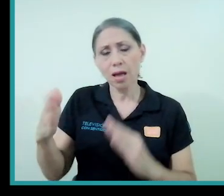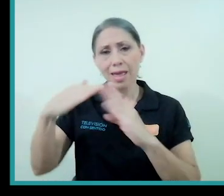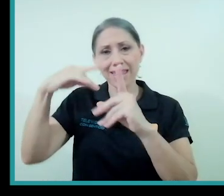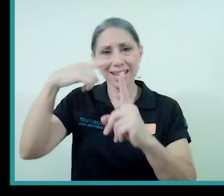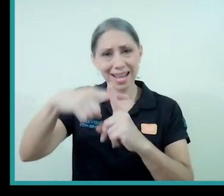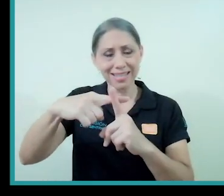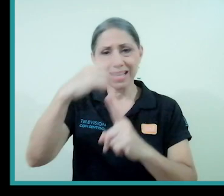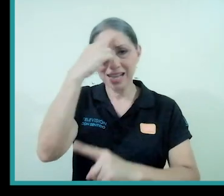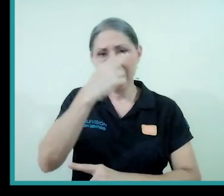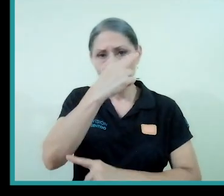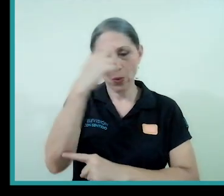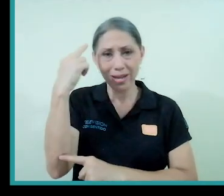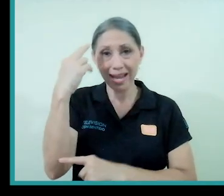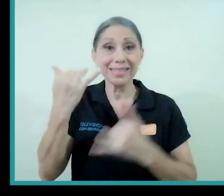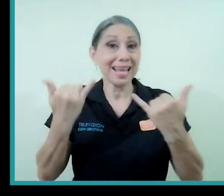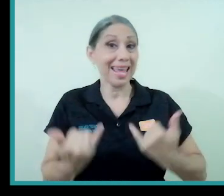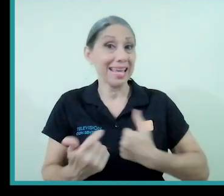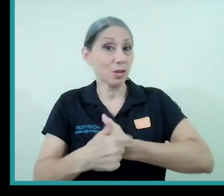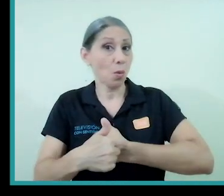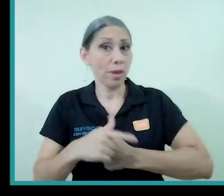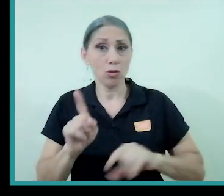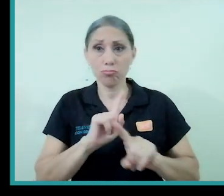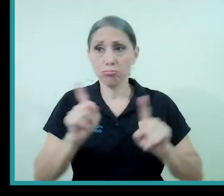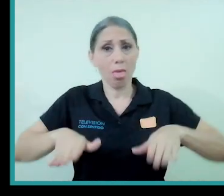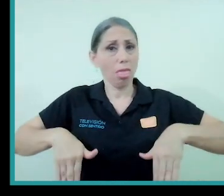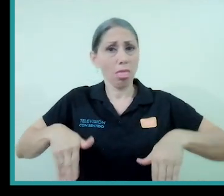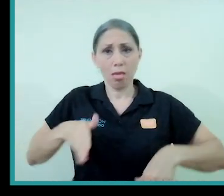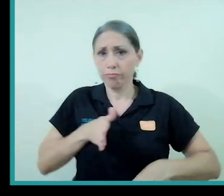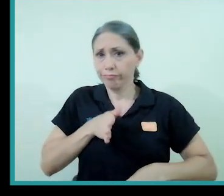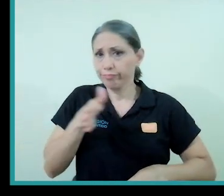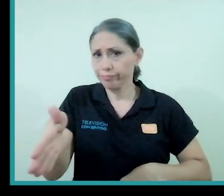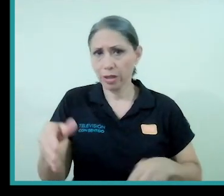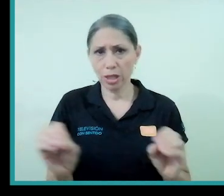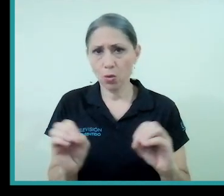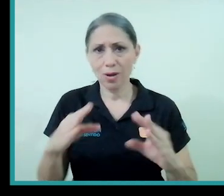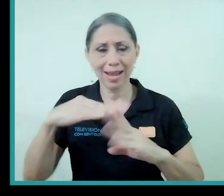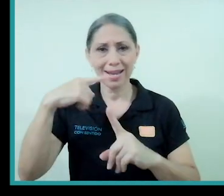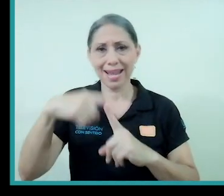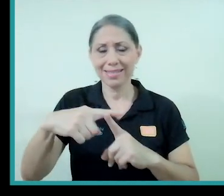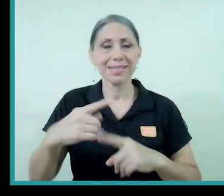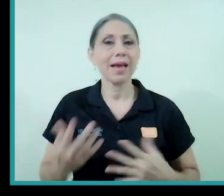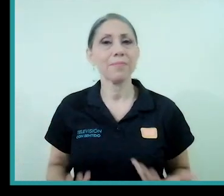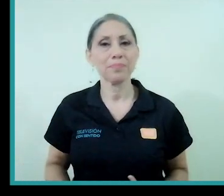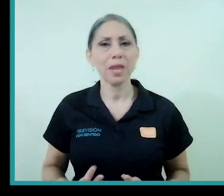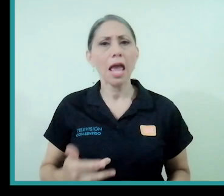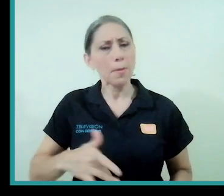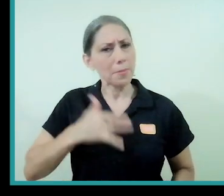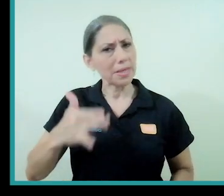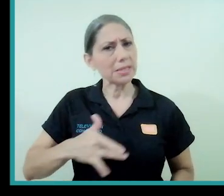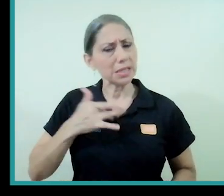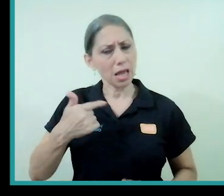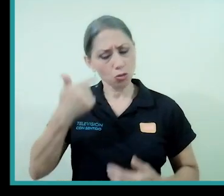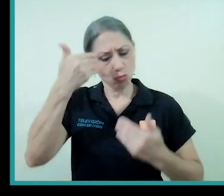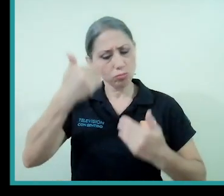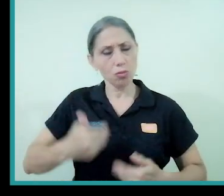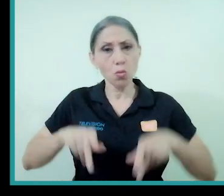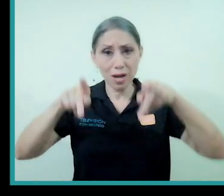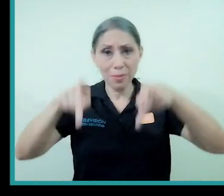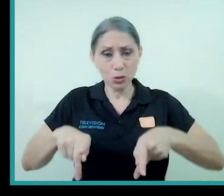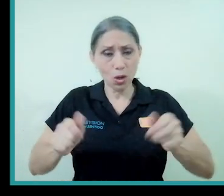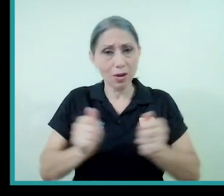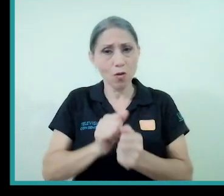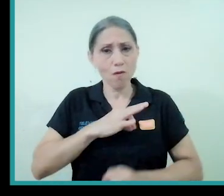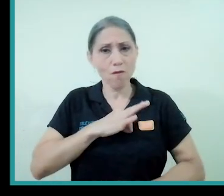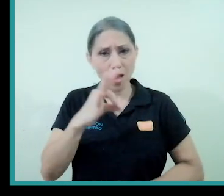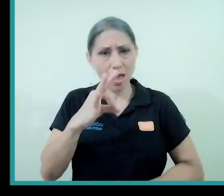en iglesias católicas en este momento no me congrego en ninguna en ninguna iglesia me siento una persona de fe